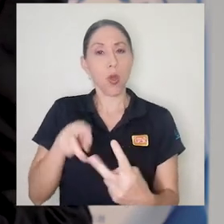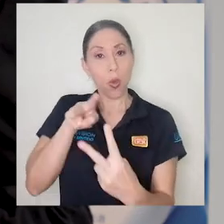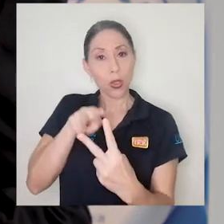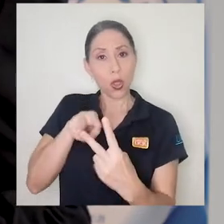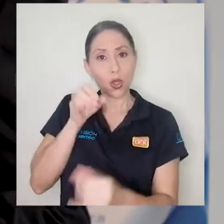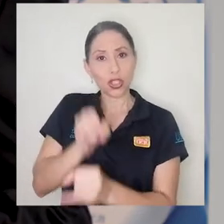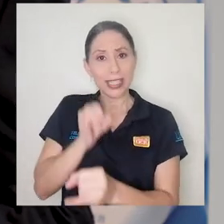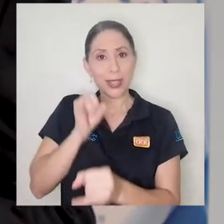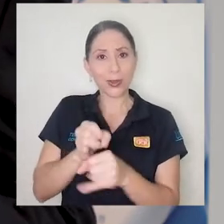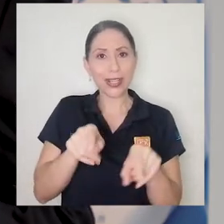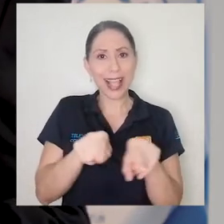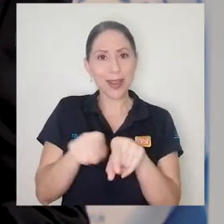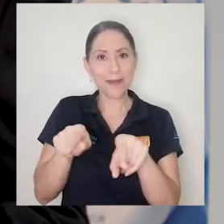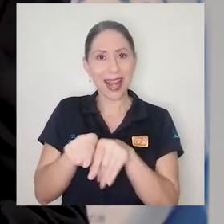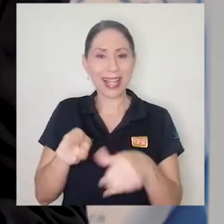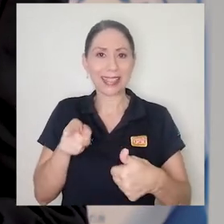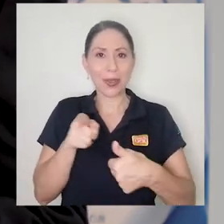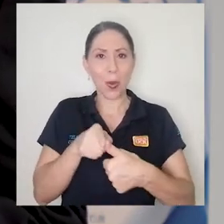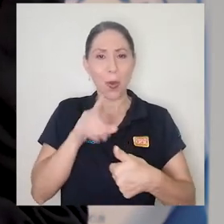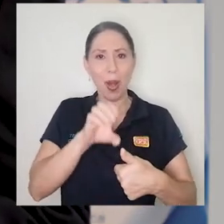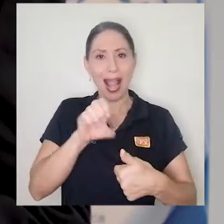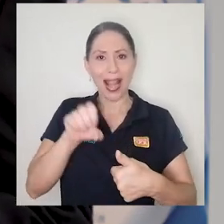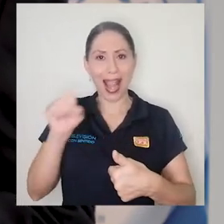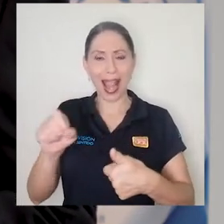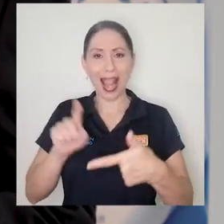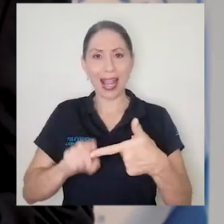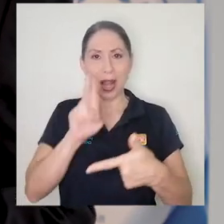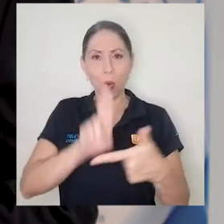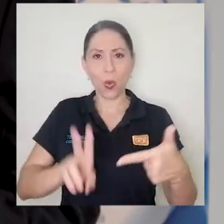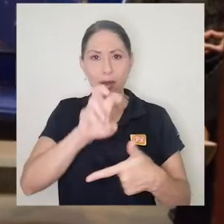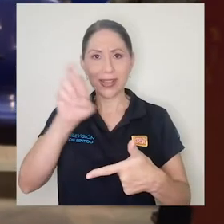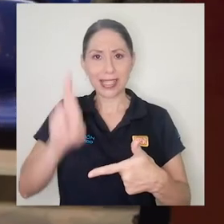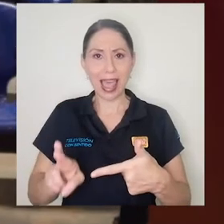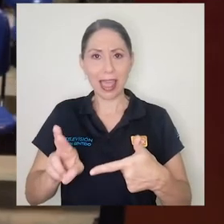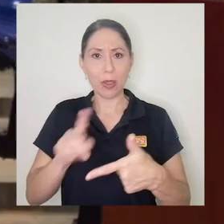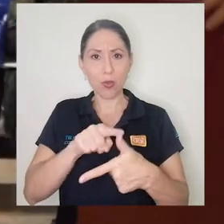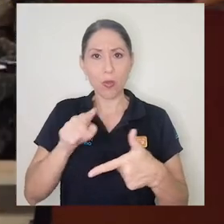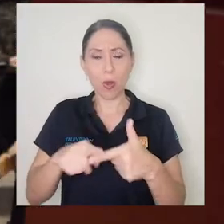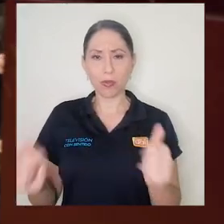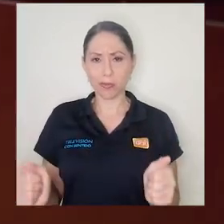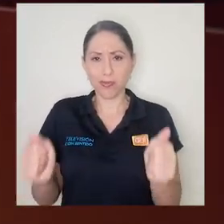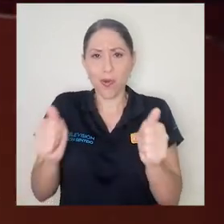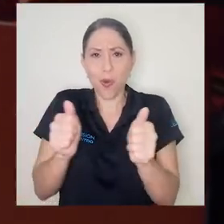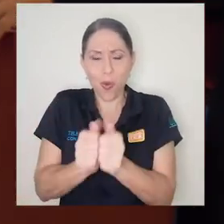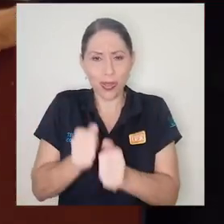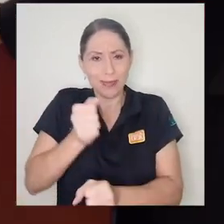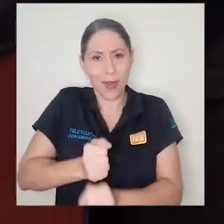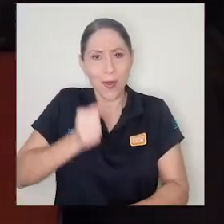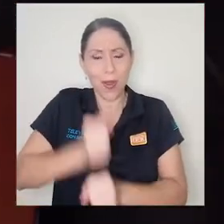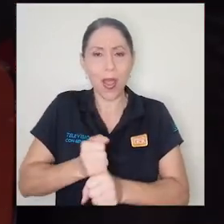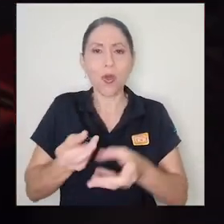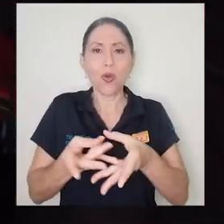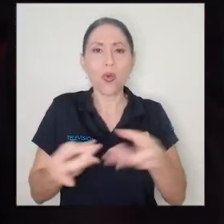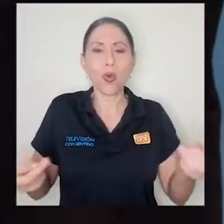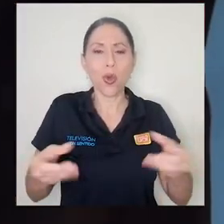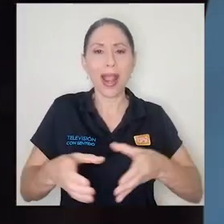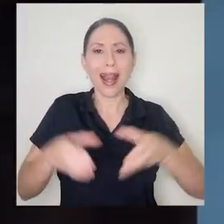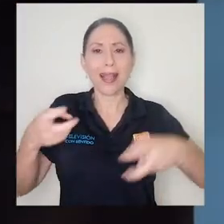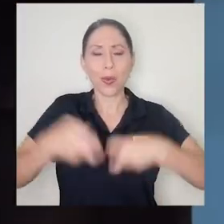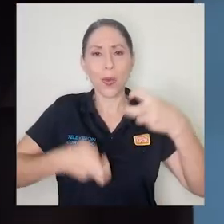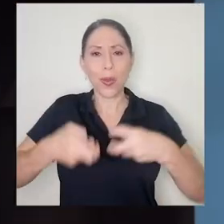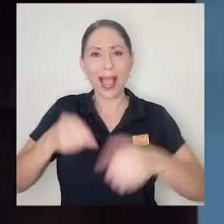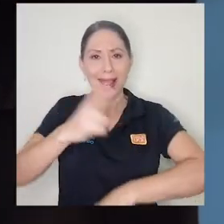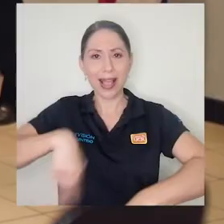instituciones hermanas, como lo son la Caja y la Universidad de Costa Rica, colaboran juntas para resolver grandes problemas